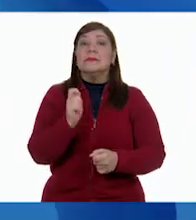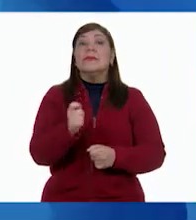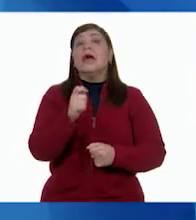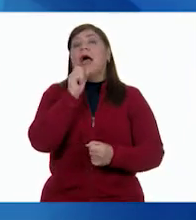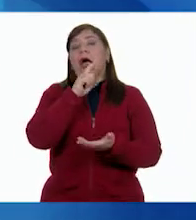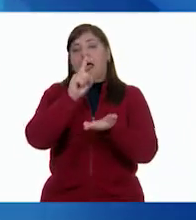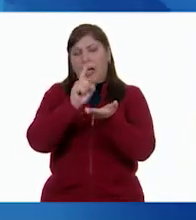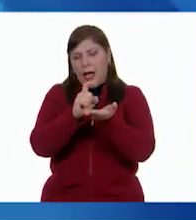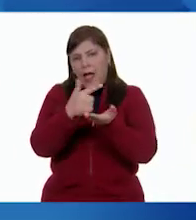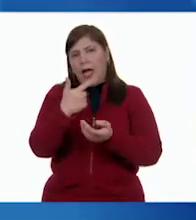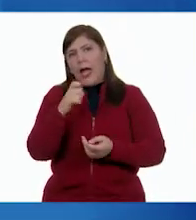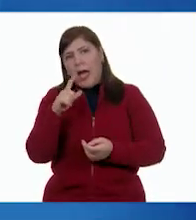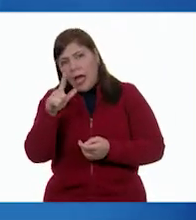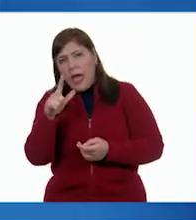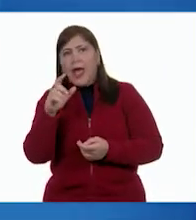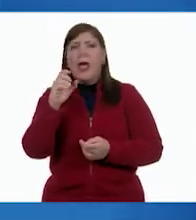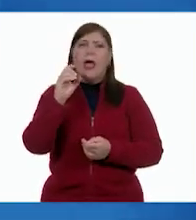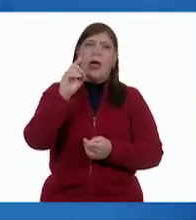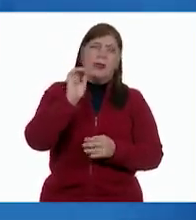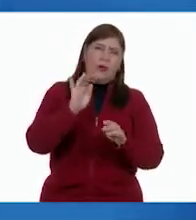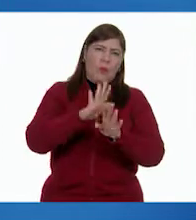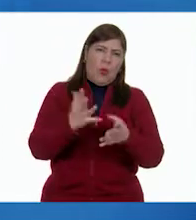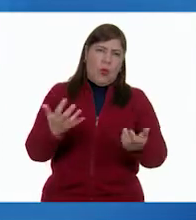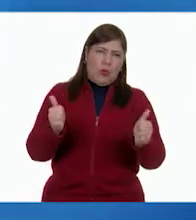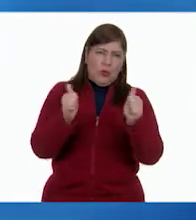desinfectante a base de agua y alcohol.